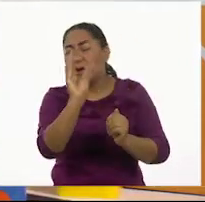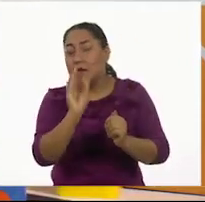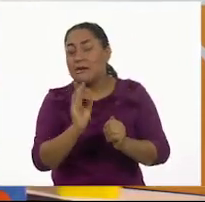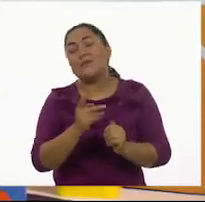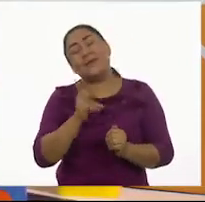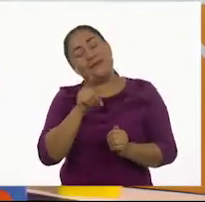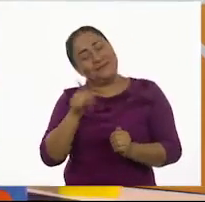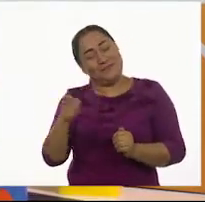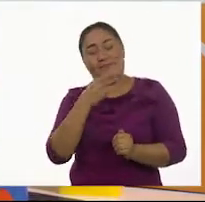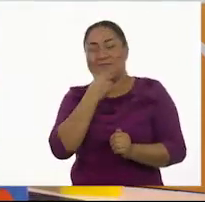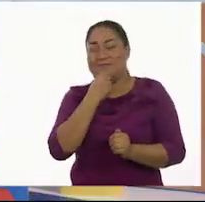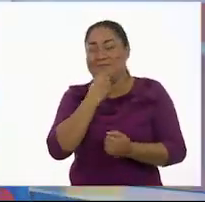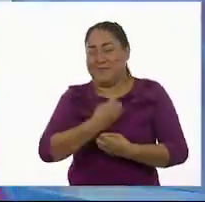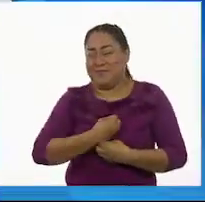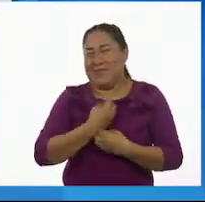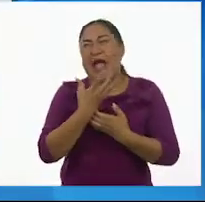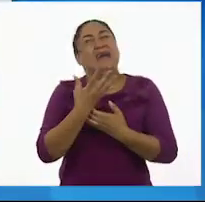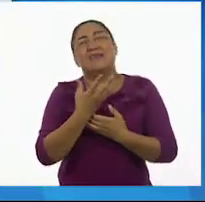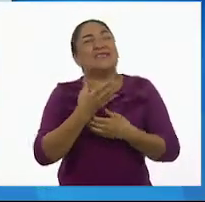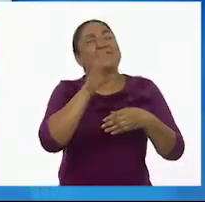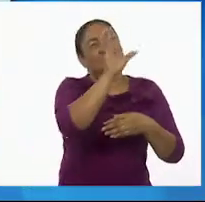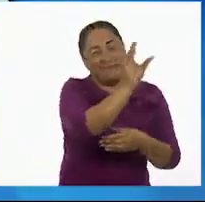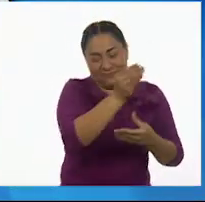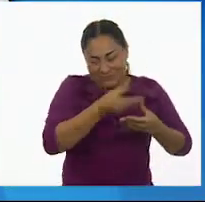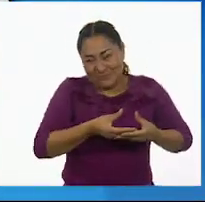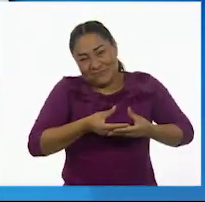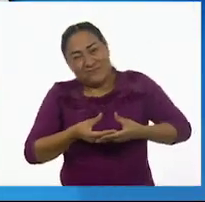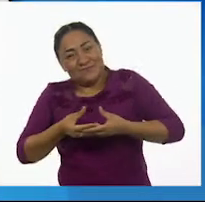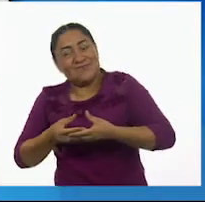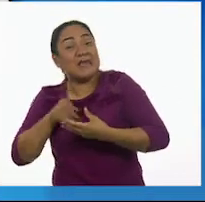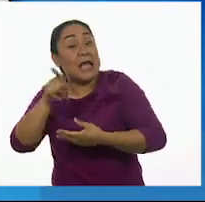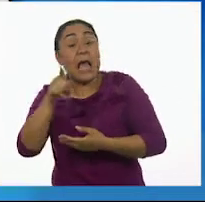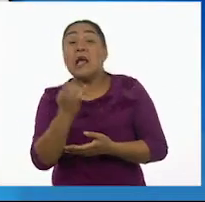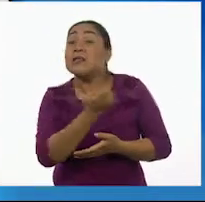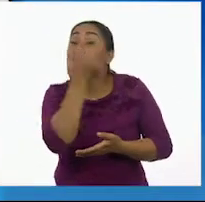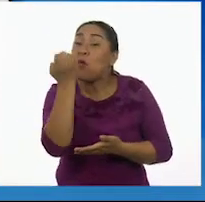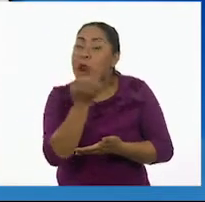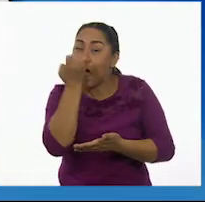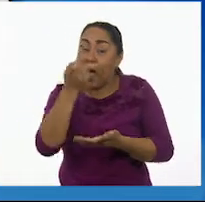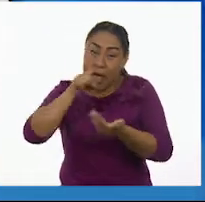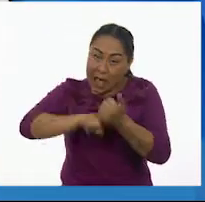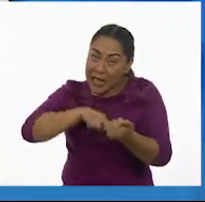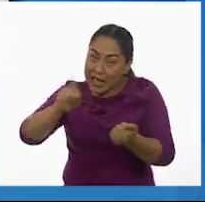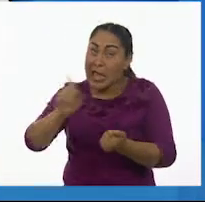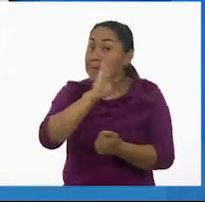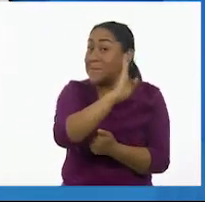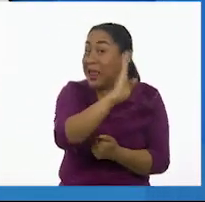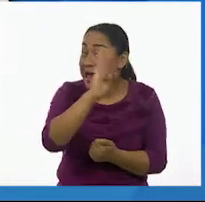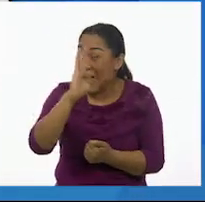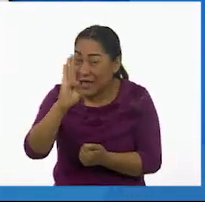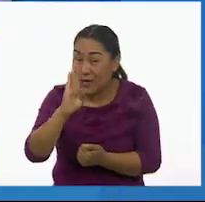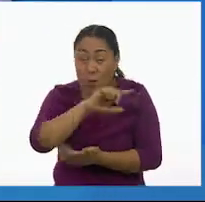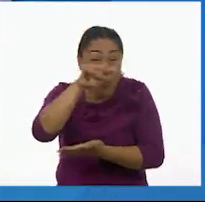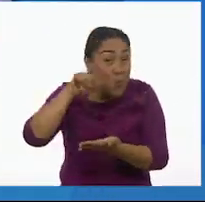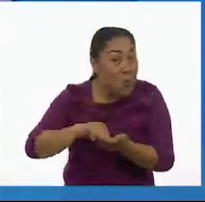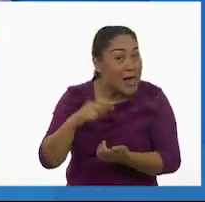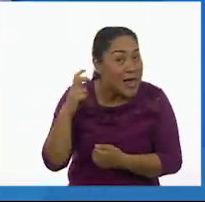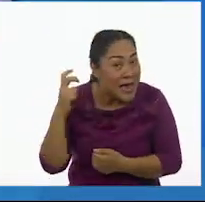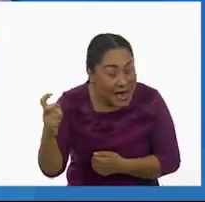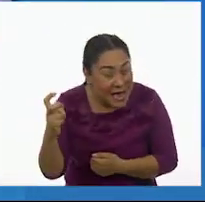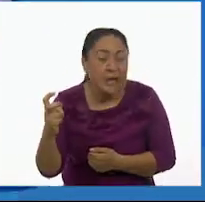lo llevó a la escuela, a la biblioteca. Y ahí, en ese lugar,